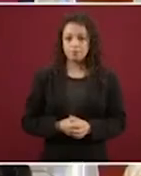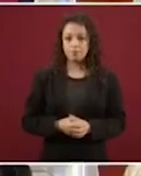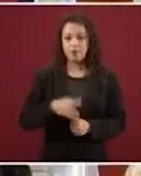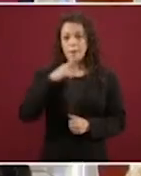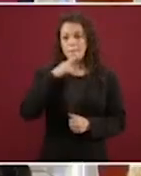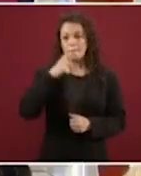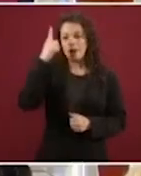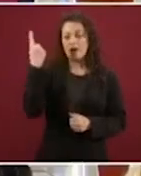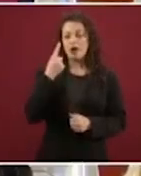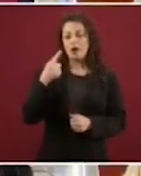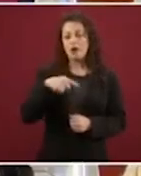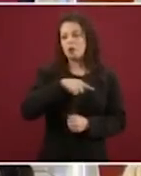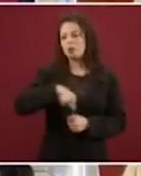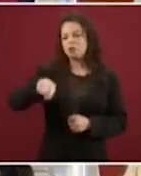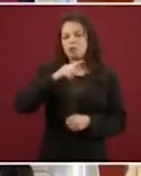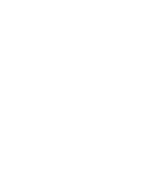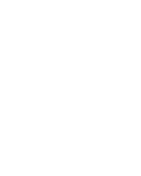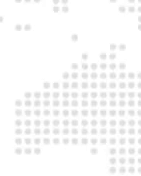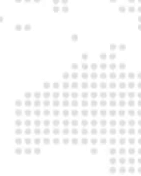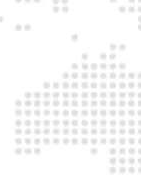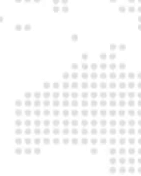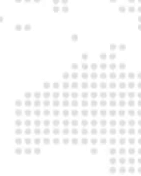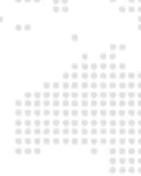oficina de gobierno.